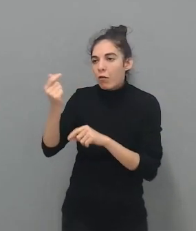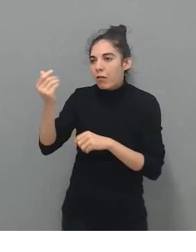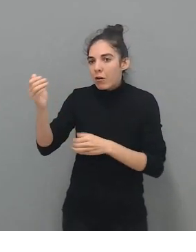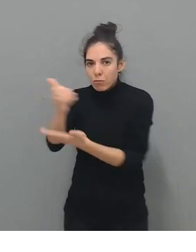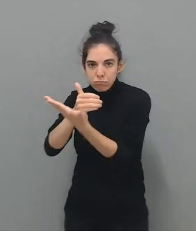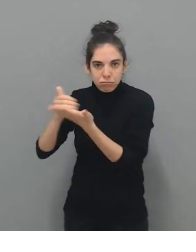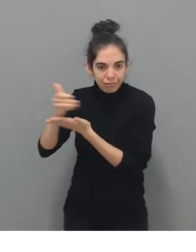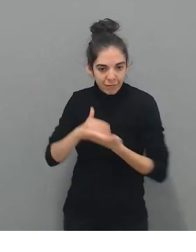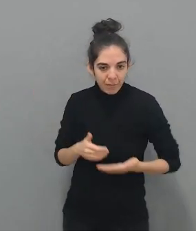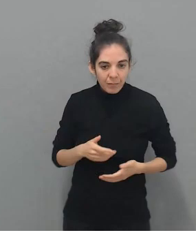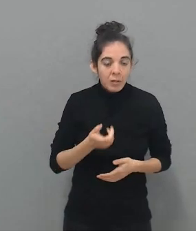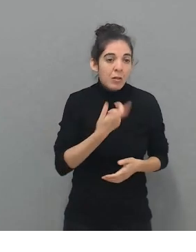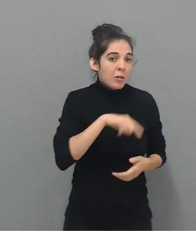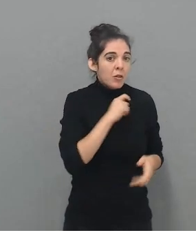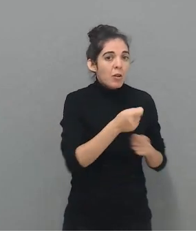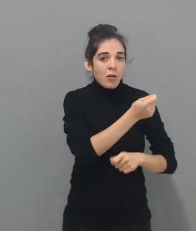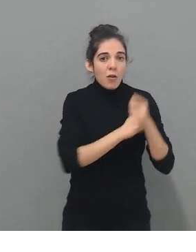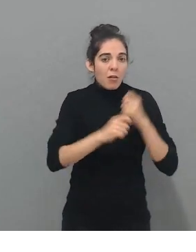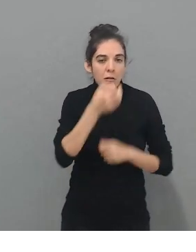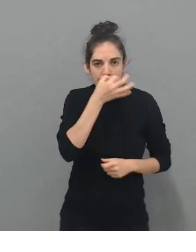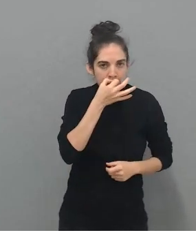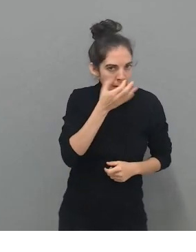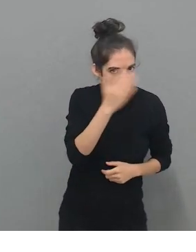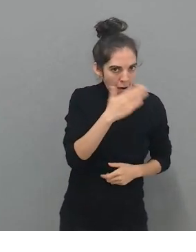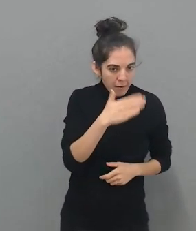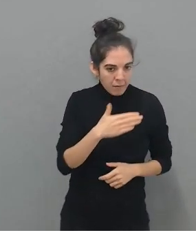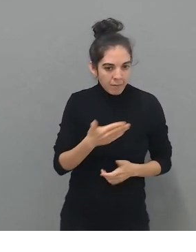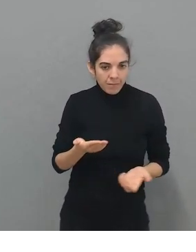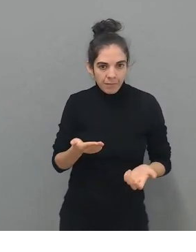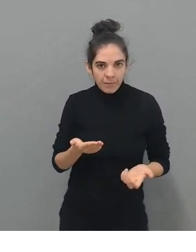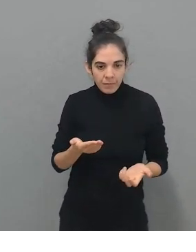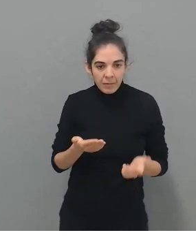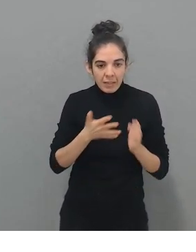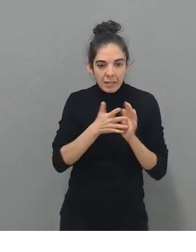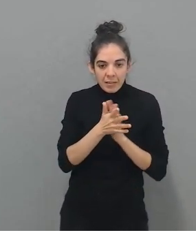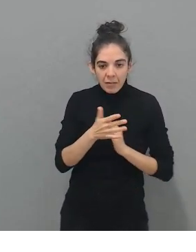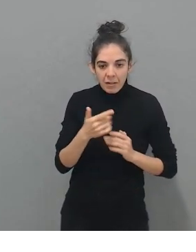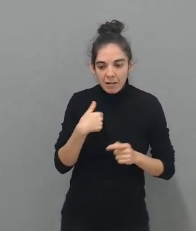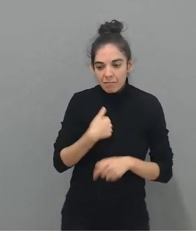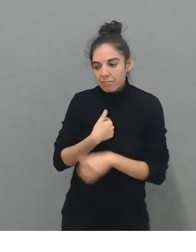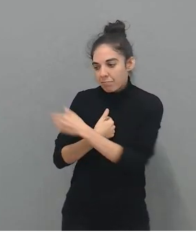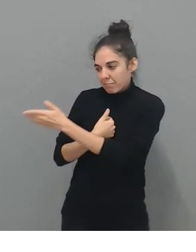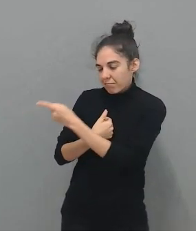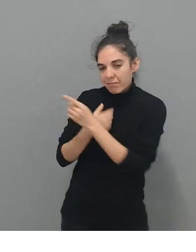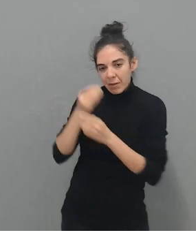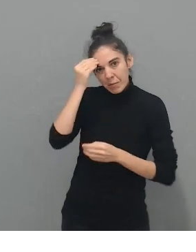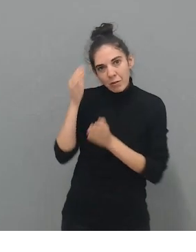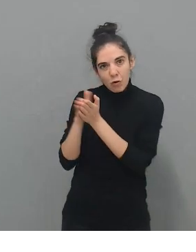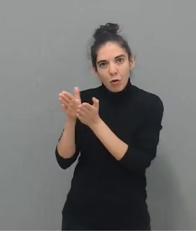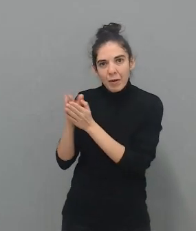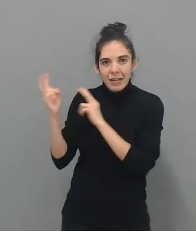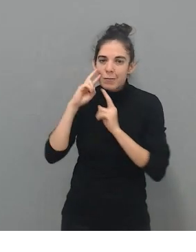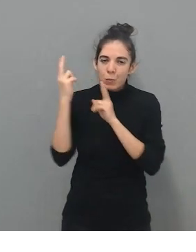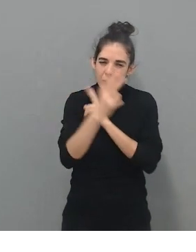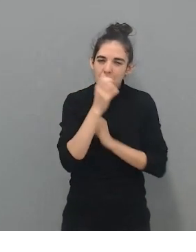somos una asociación sin ánimo de lucro. Sí. Ahí yo creo que mi compañera te puede responder mejor, pero